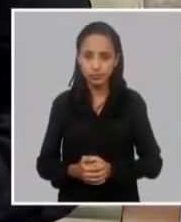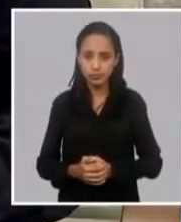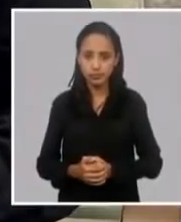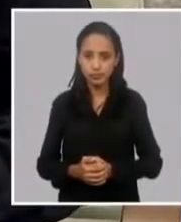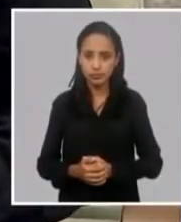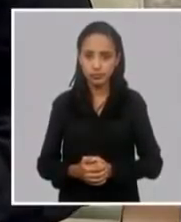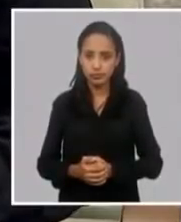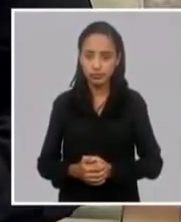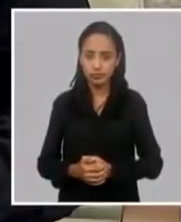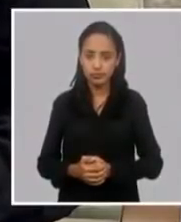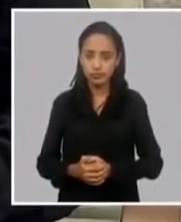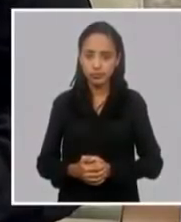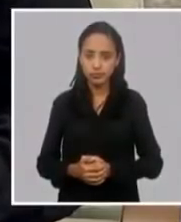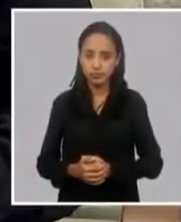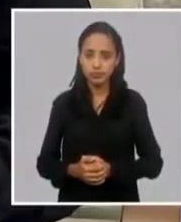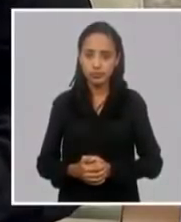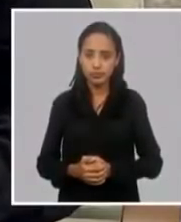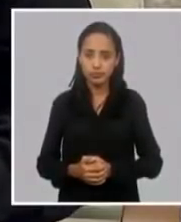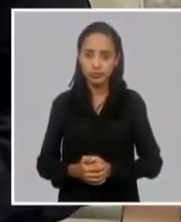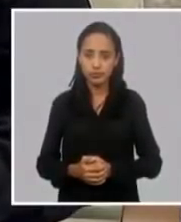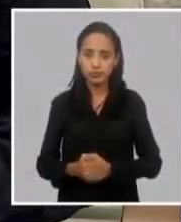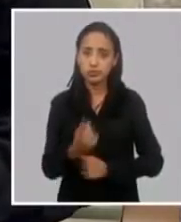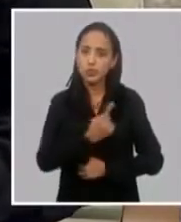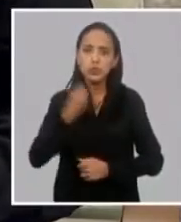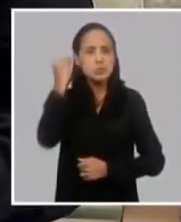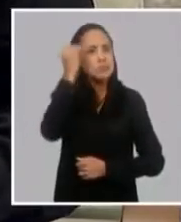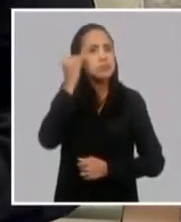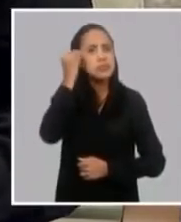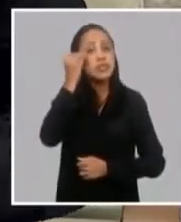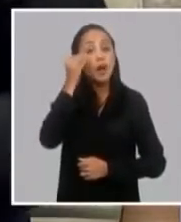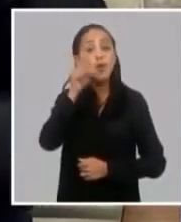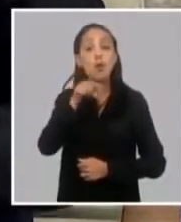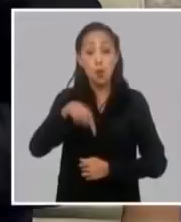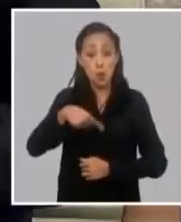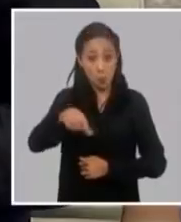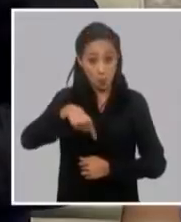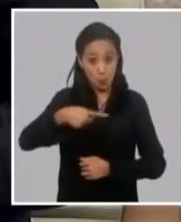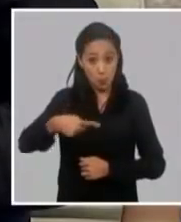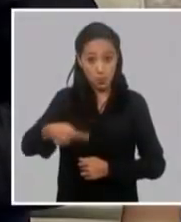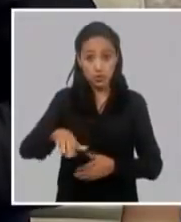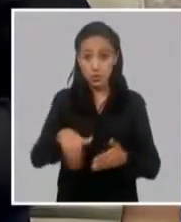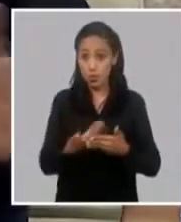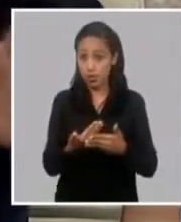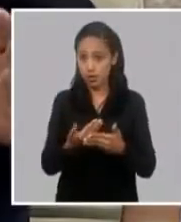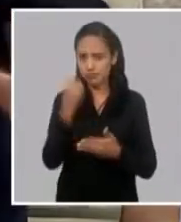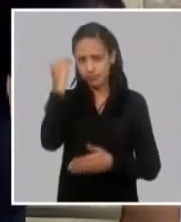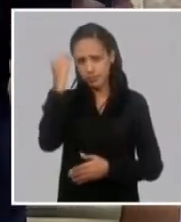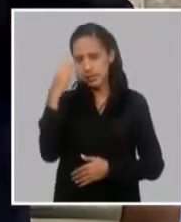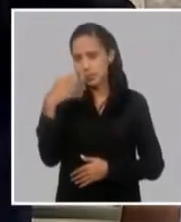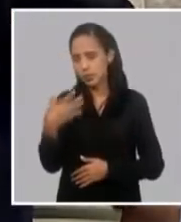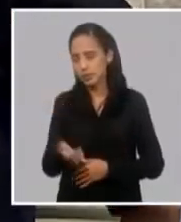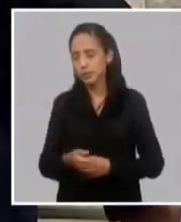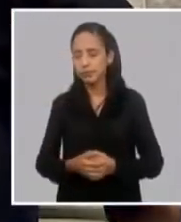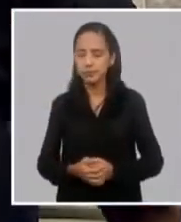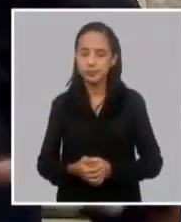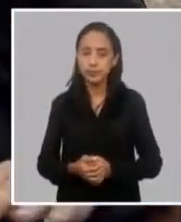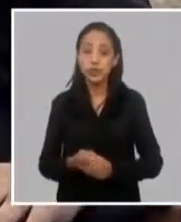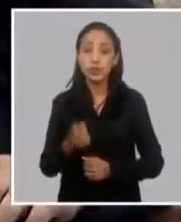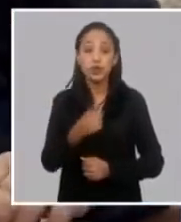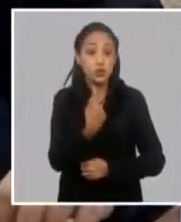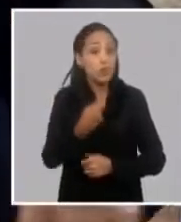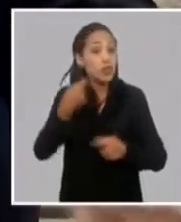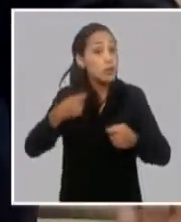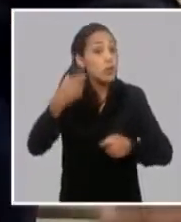¿Cuál es la proyección de los próximos días? Para los próximos días, y para eso tenemos que recordar